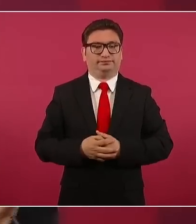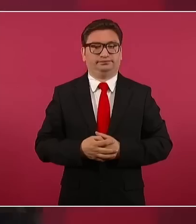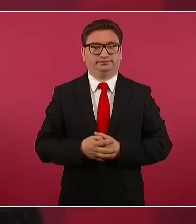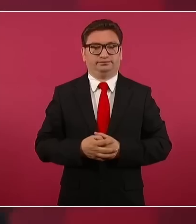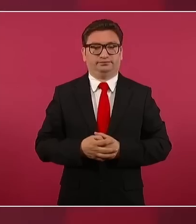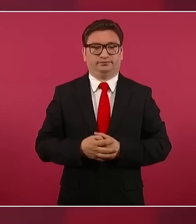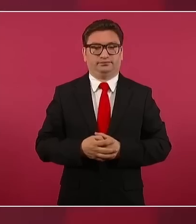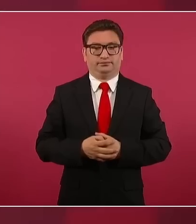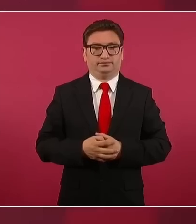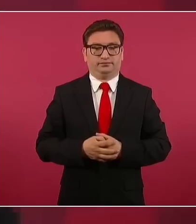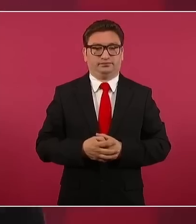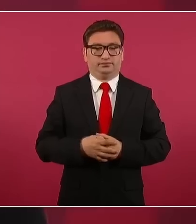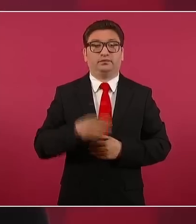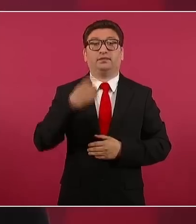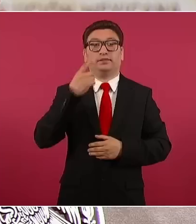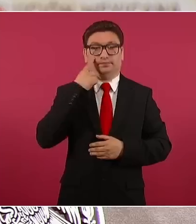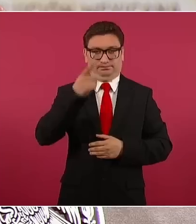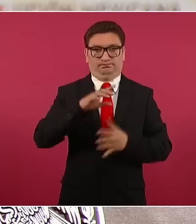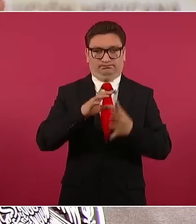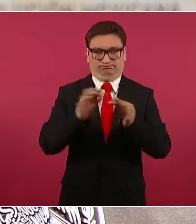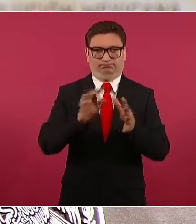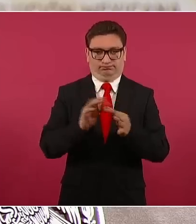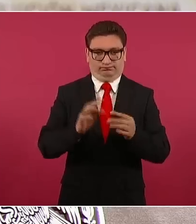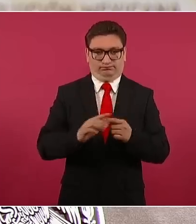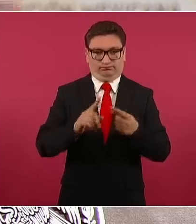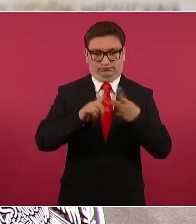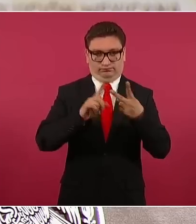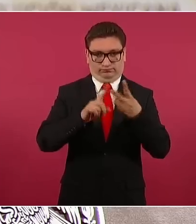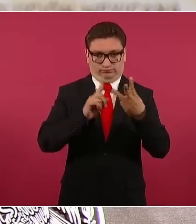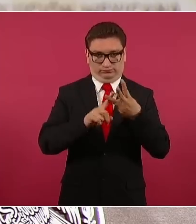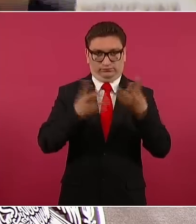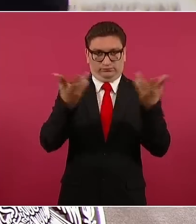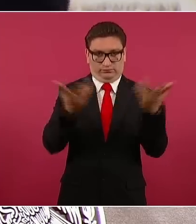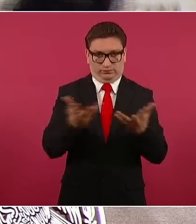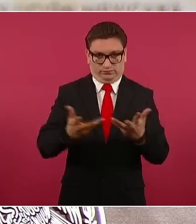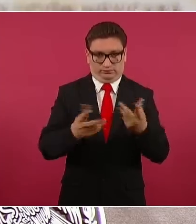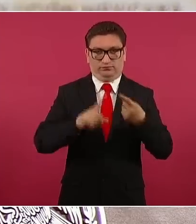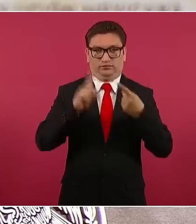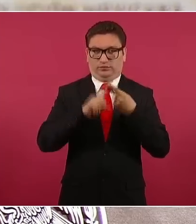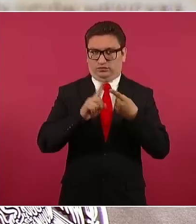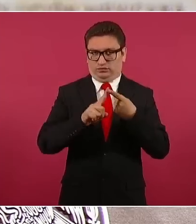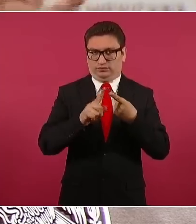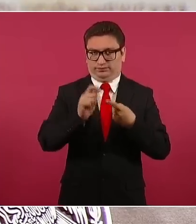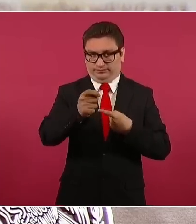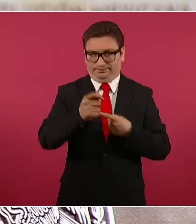A ver, les hablo de tres acciones. La primera